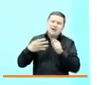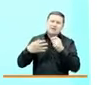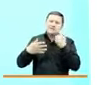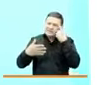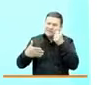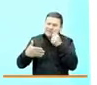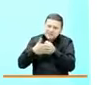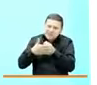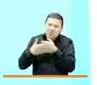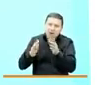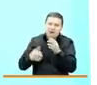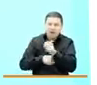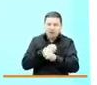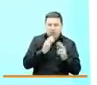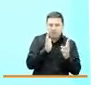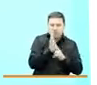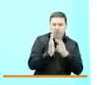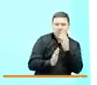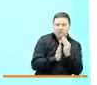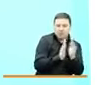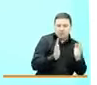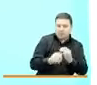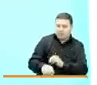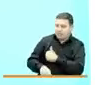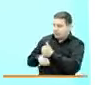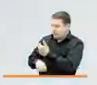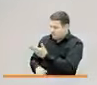el año 2020. Director, bienvenido.